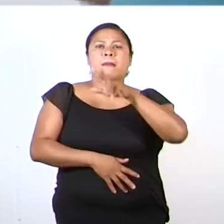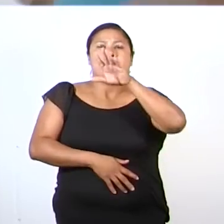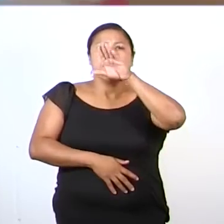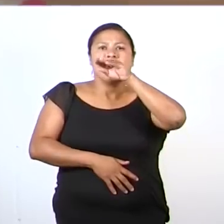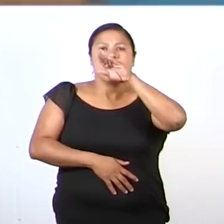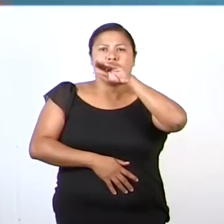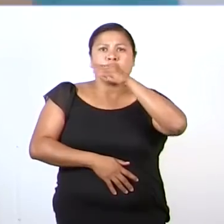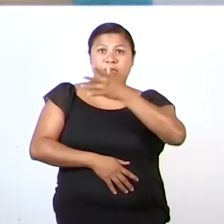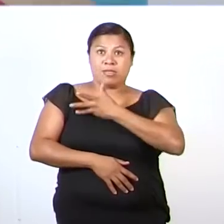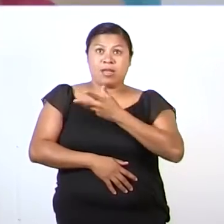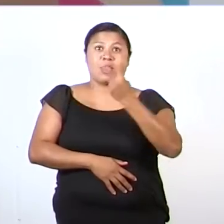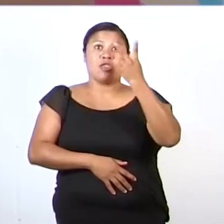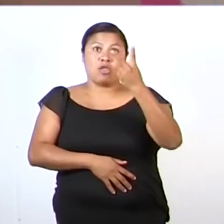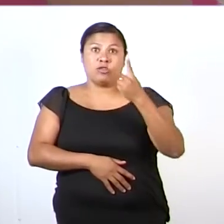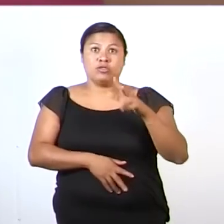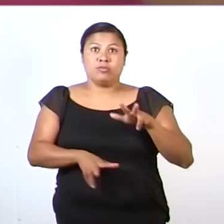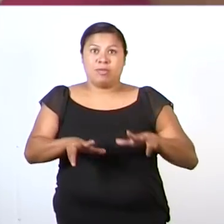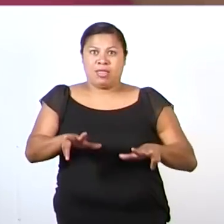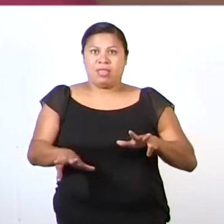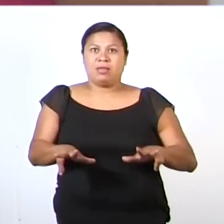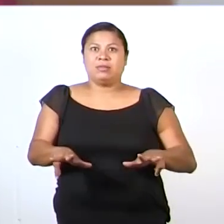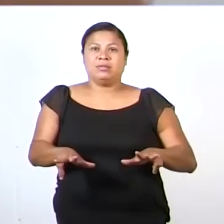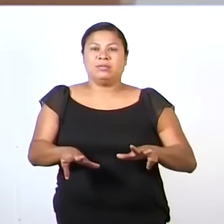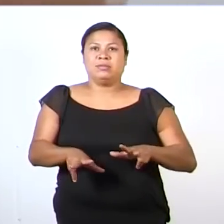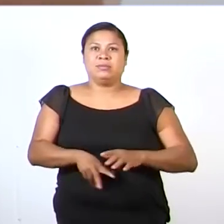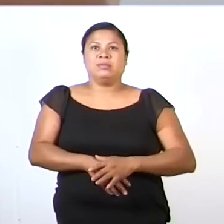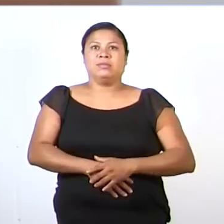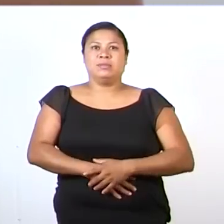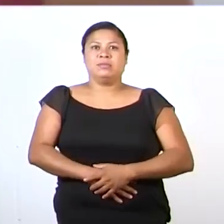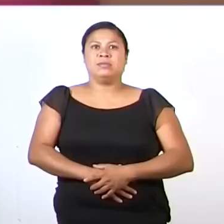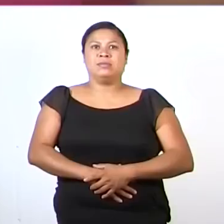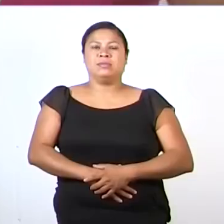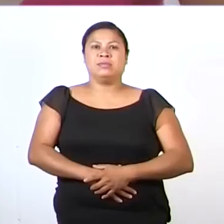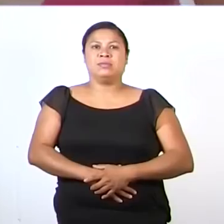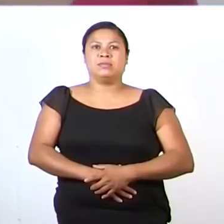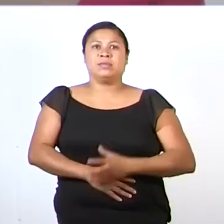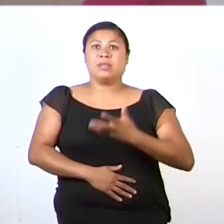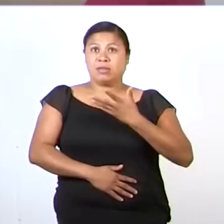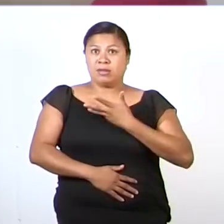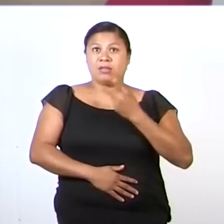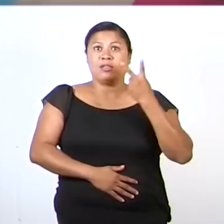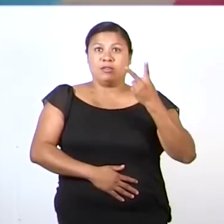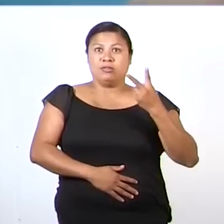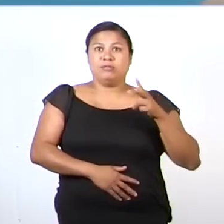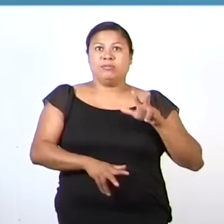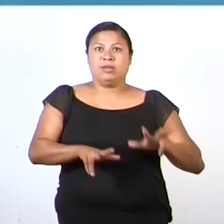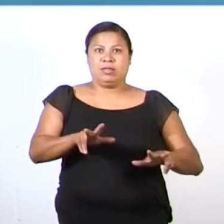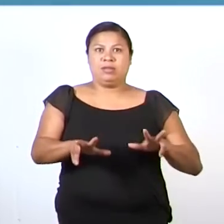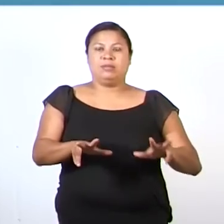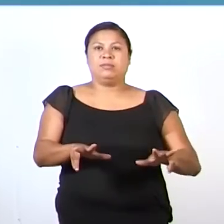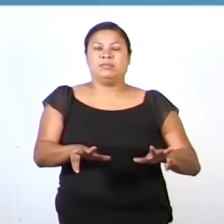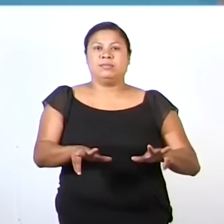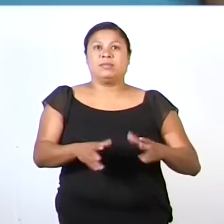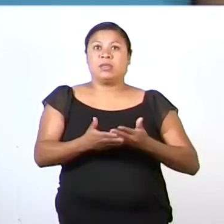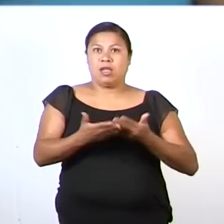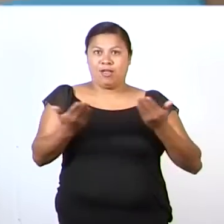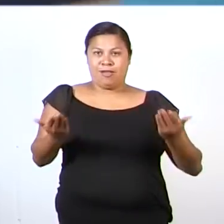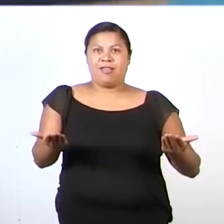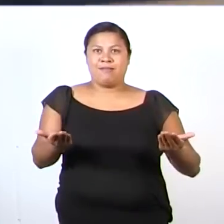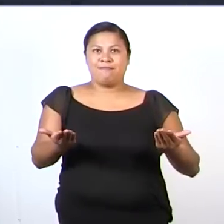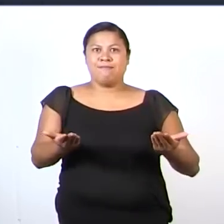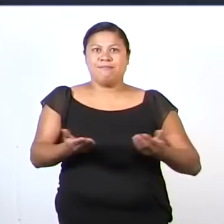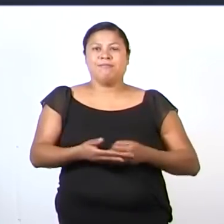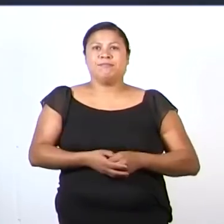tiene dos patas. Ahora bien,